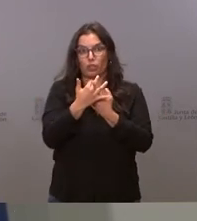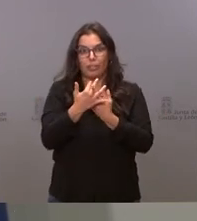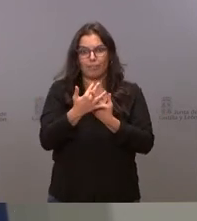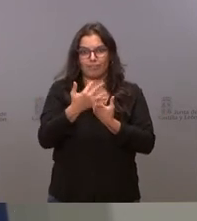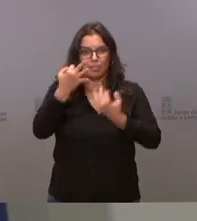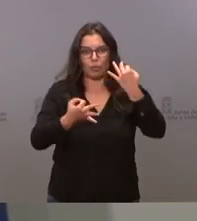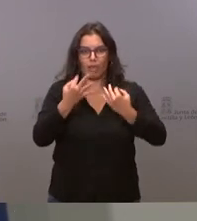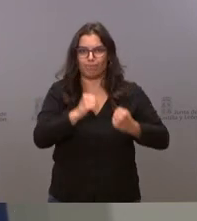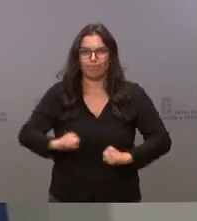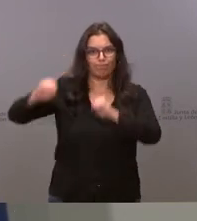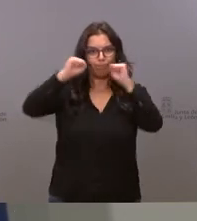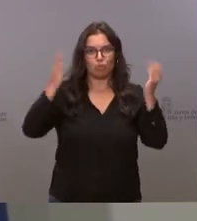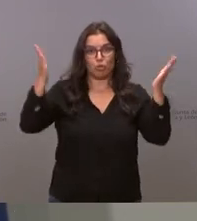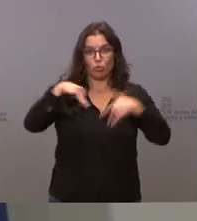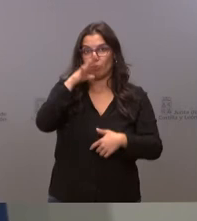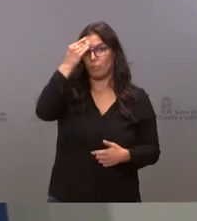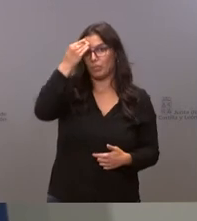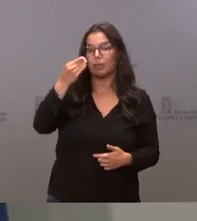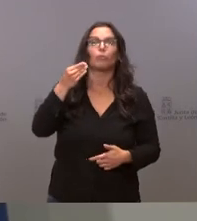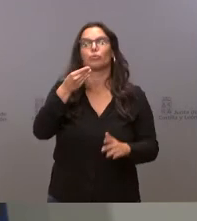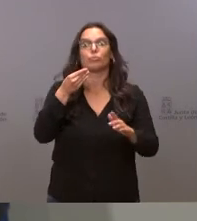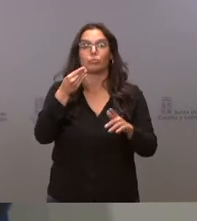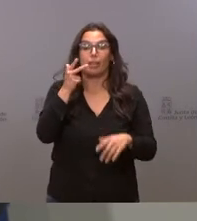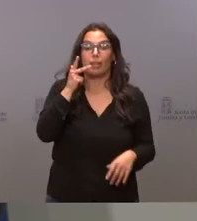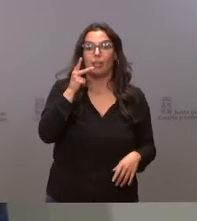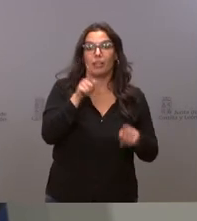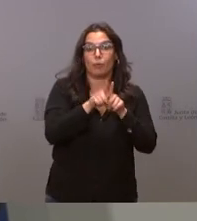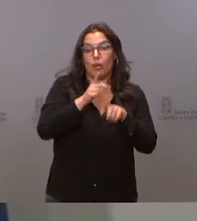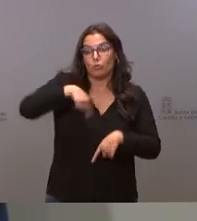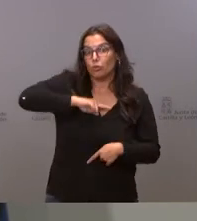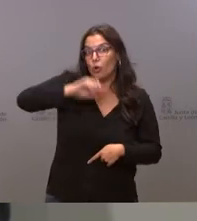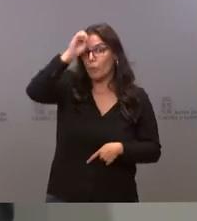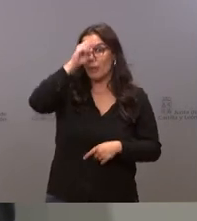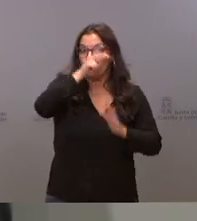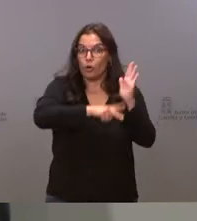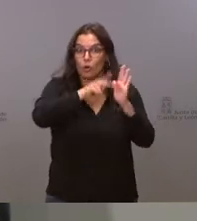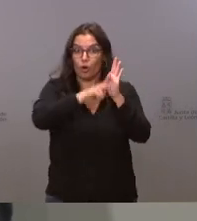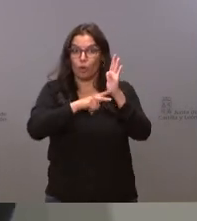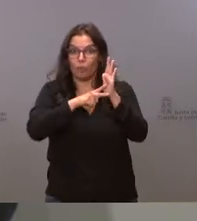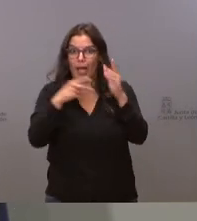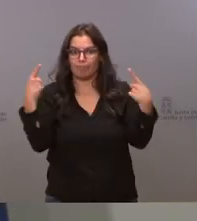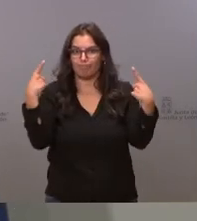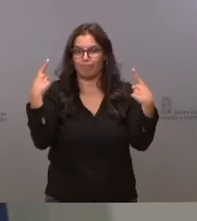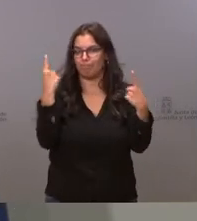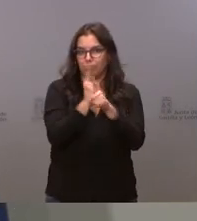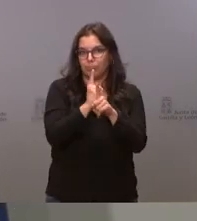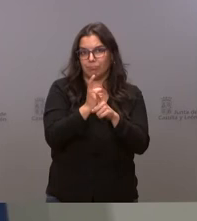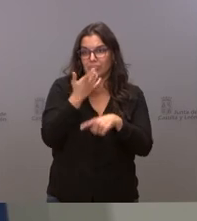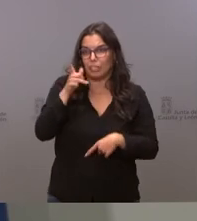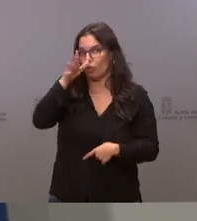jurídica porque entendemos que se vulnera desde nuestro punto de vista la norma si no, no podríamos ir a los tribunales